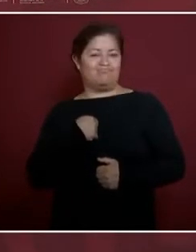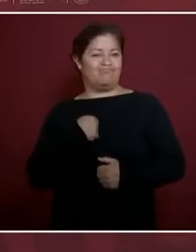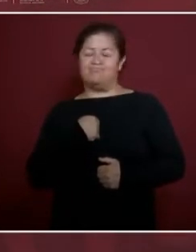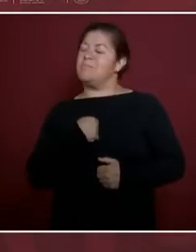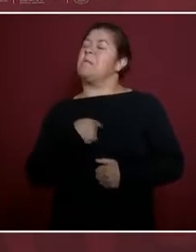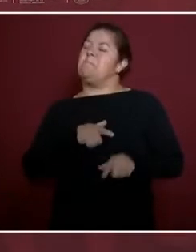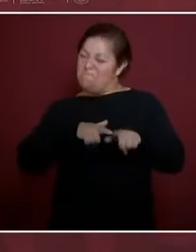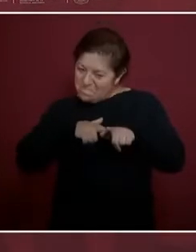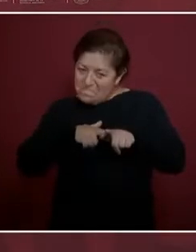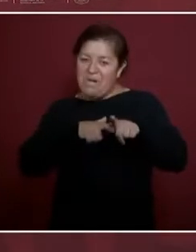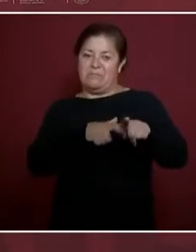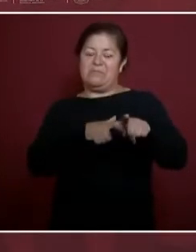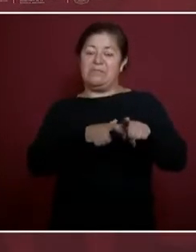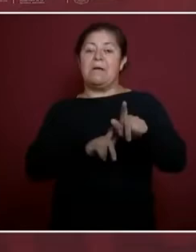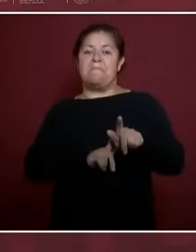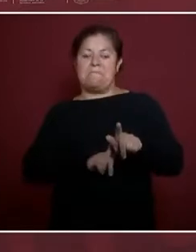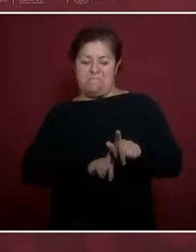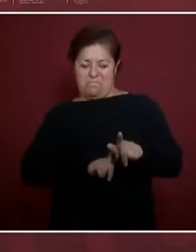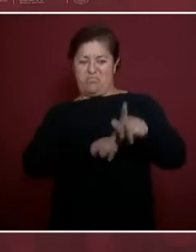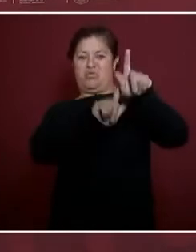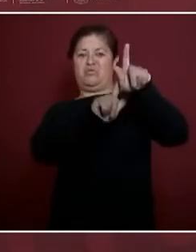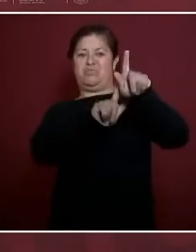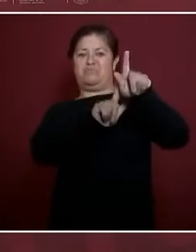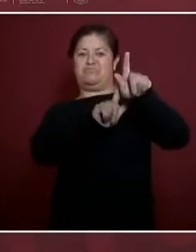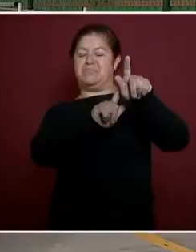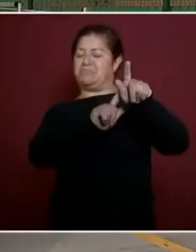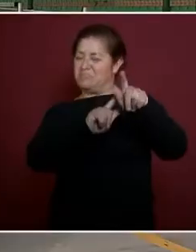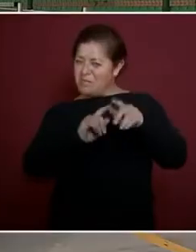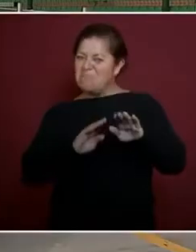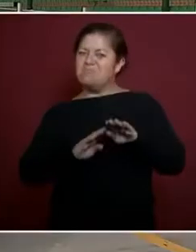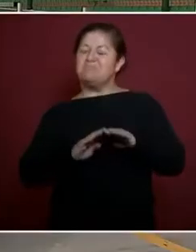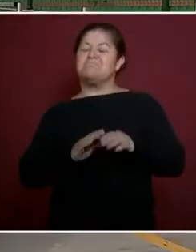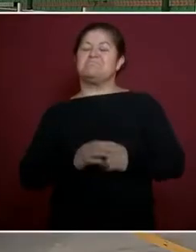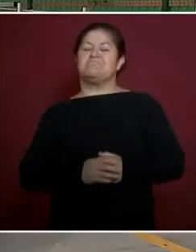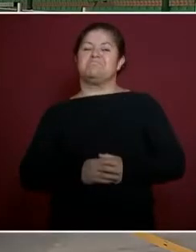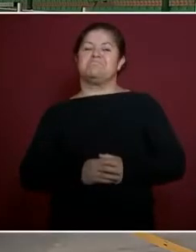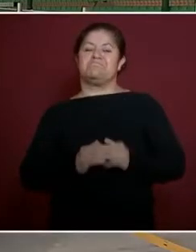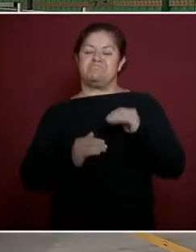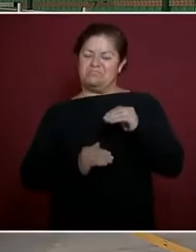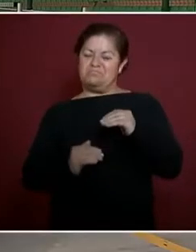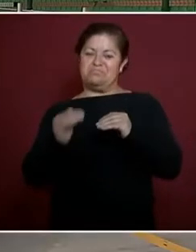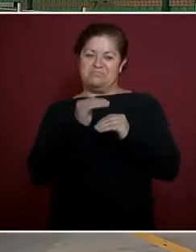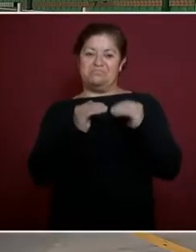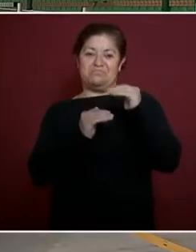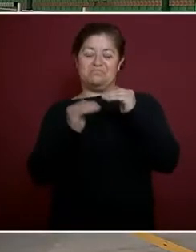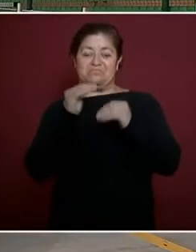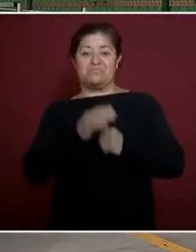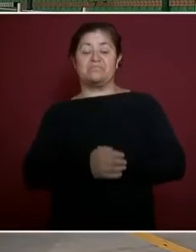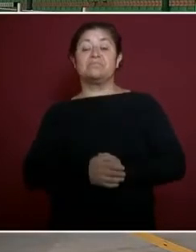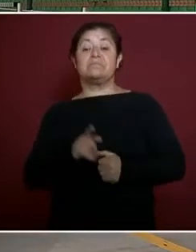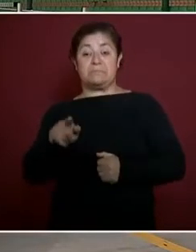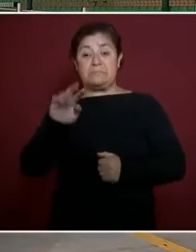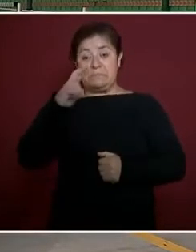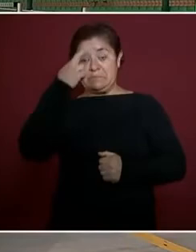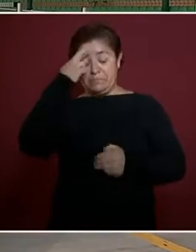con nuestros principios de no